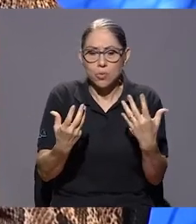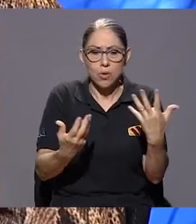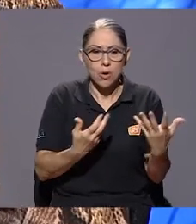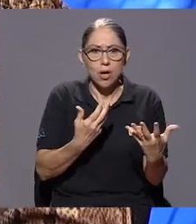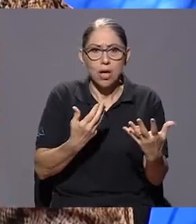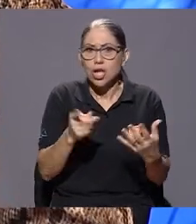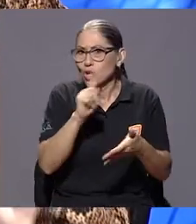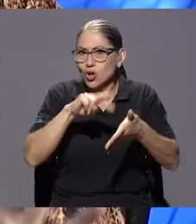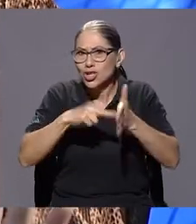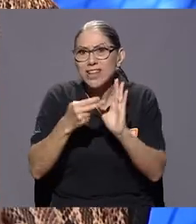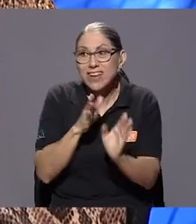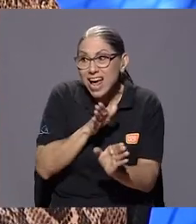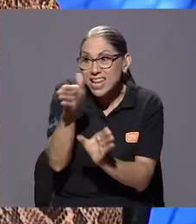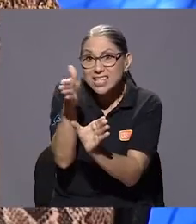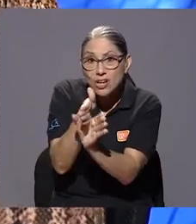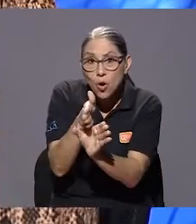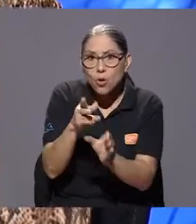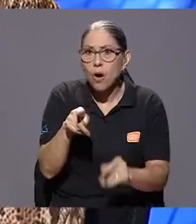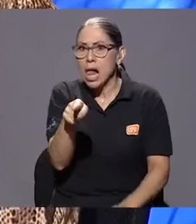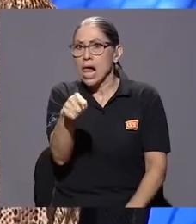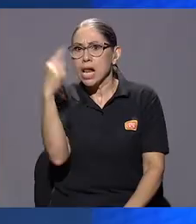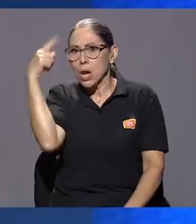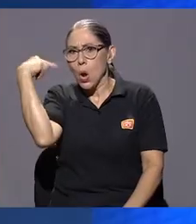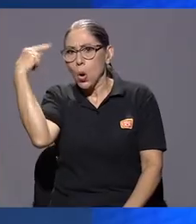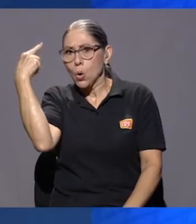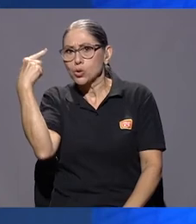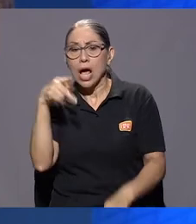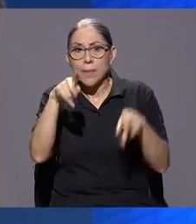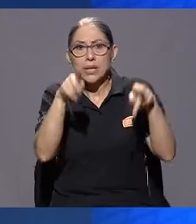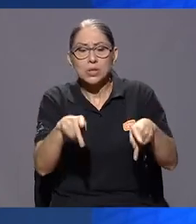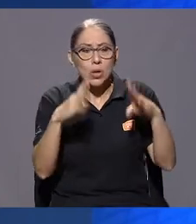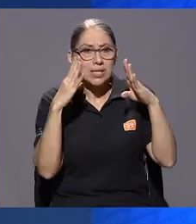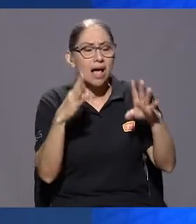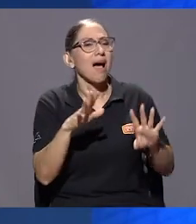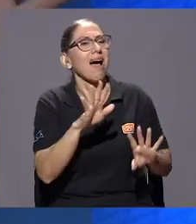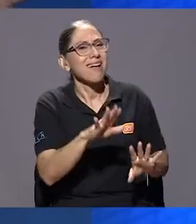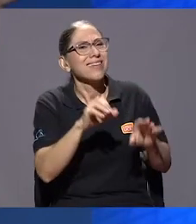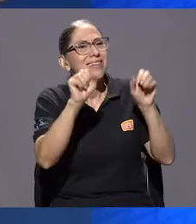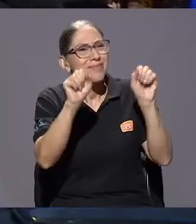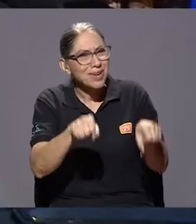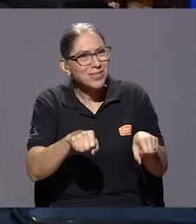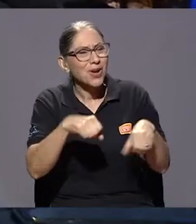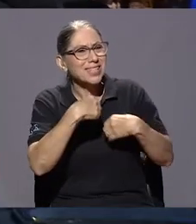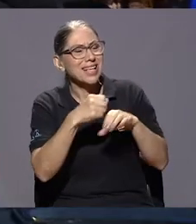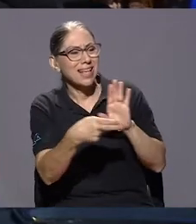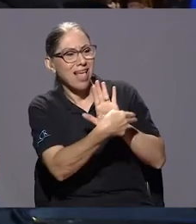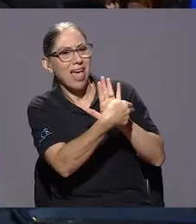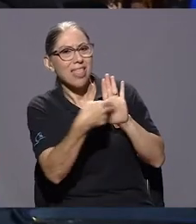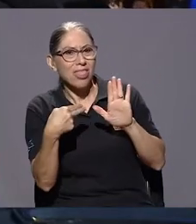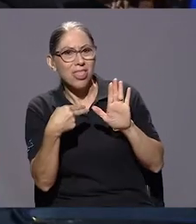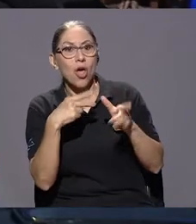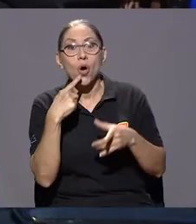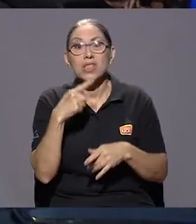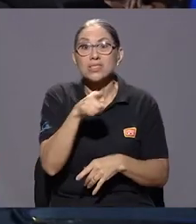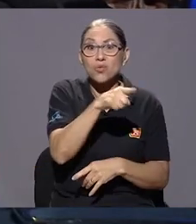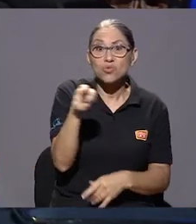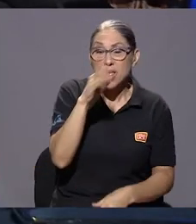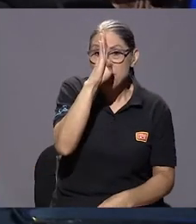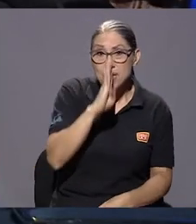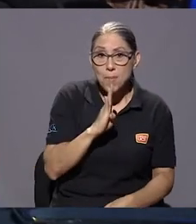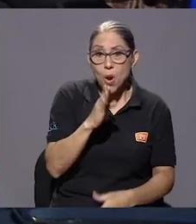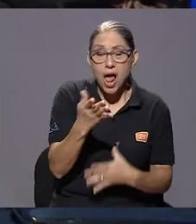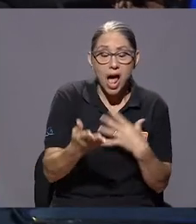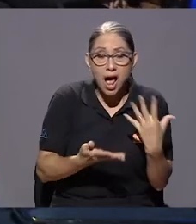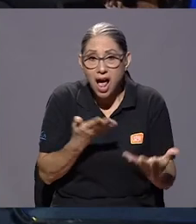no es un tema de personas que necesitan cierta atención, es La estigmatización, las etiquetas, es un bipolar. Exacto, porque esos son los términos que todos